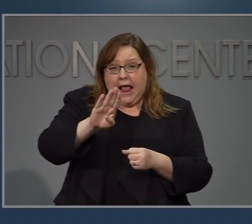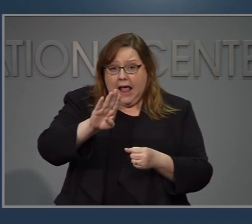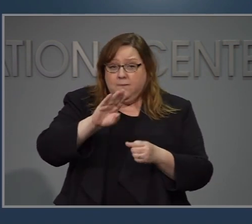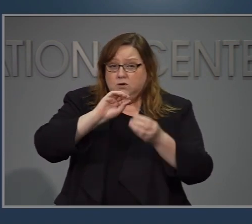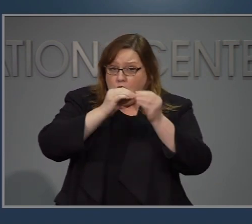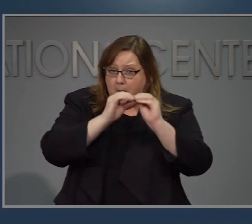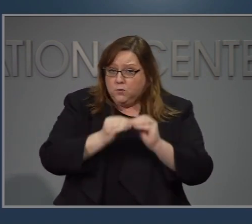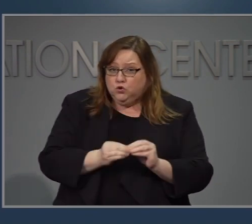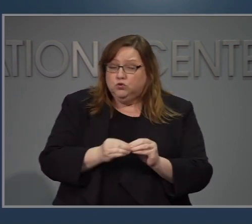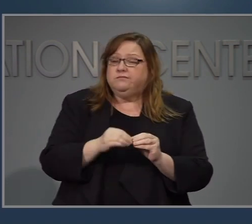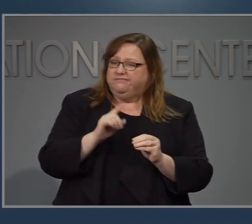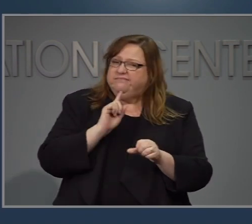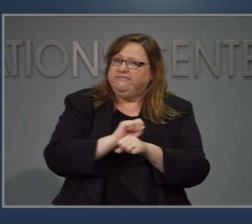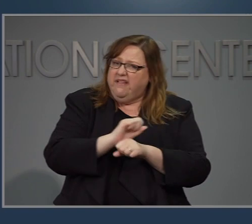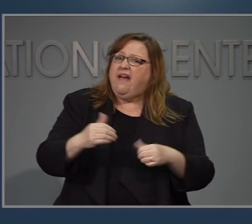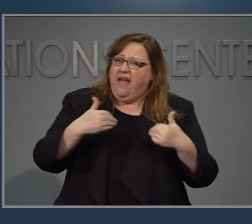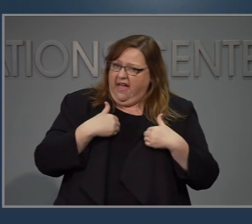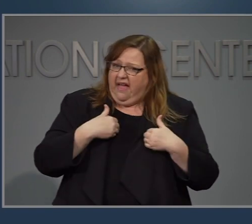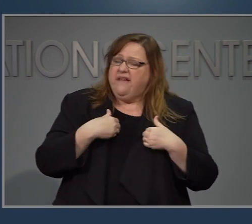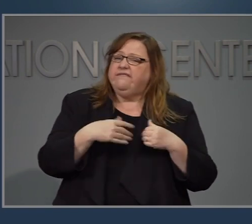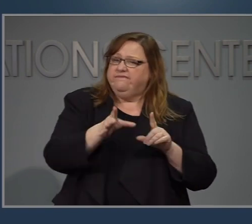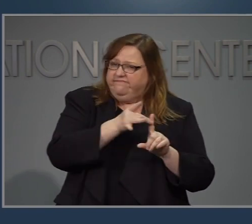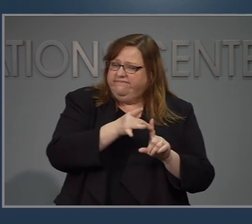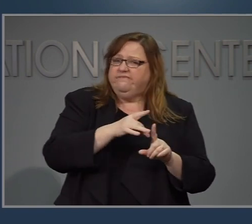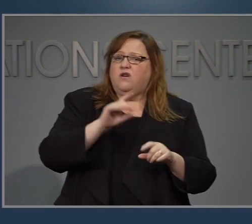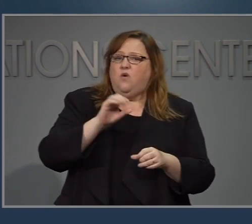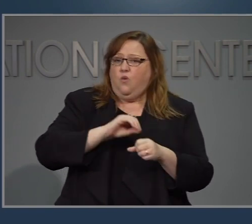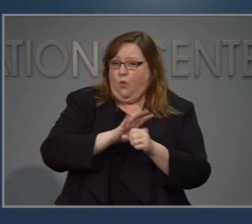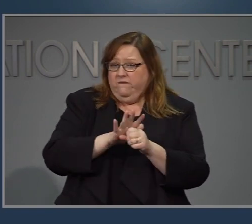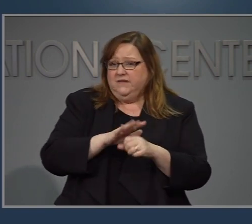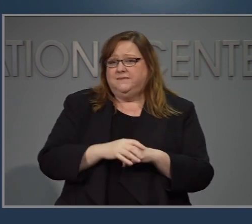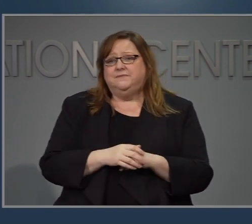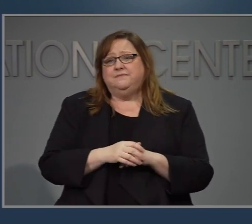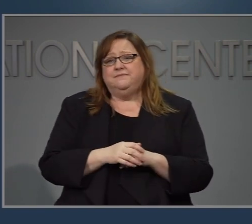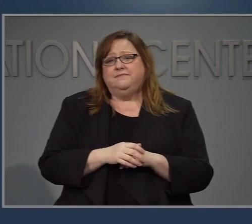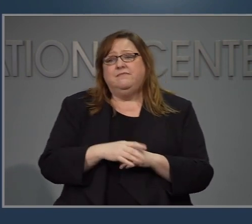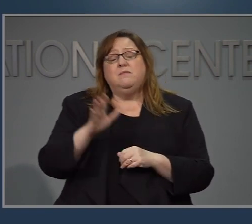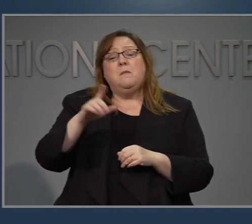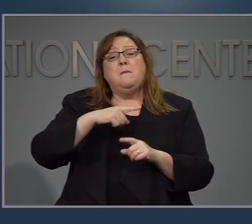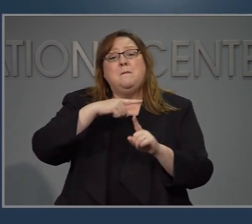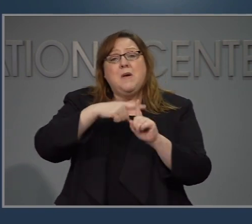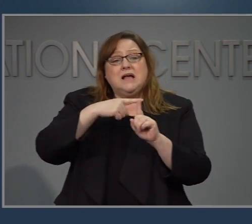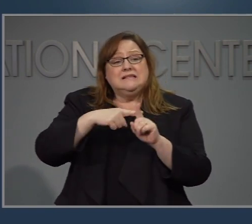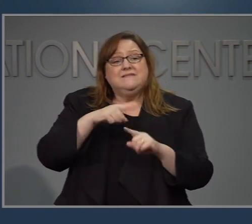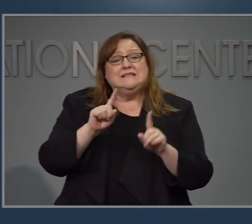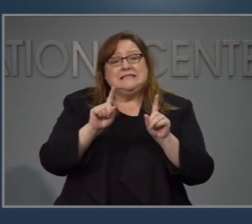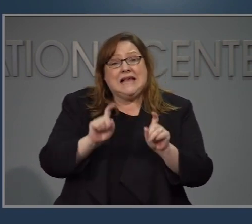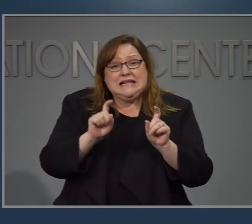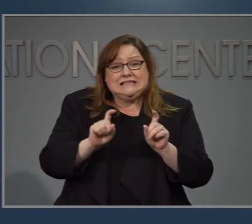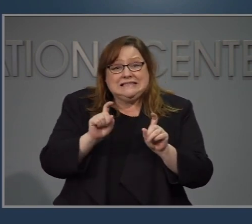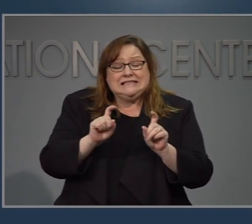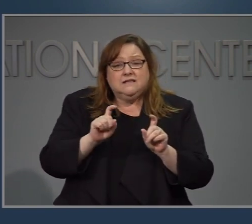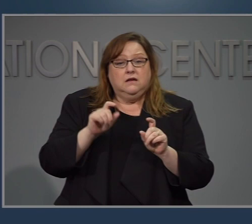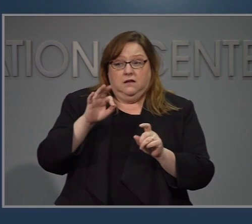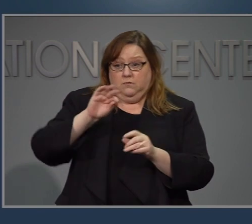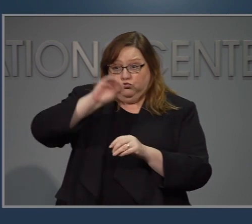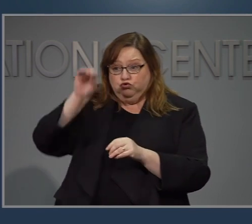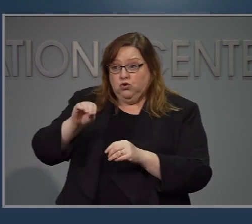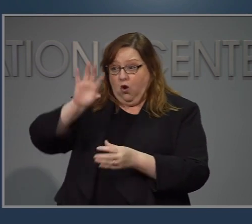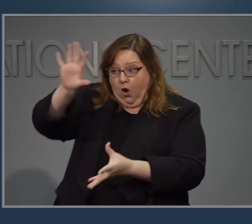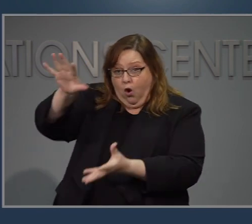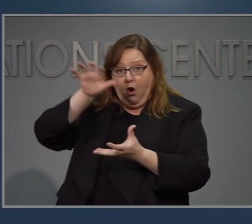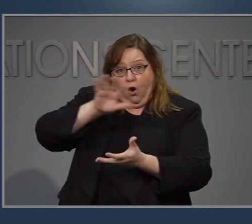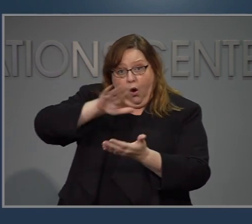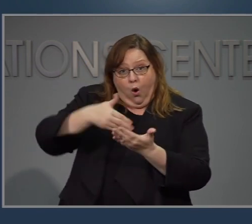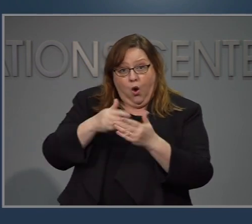elegidos en base de los datos de salud pública y de las guías de la Casa Blanca. No, no tan solo vemos una métrica por sí sola,